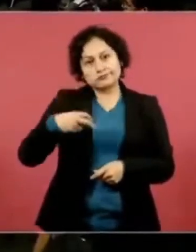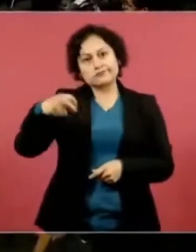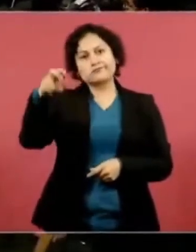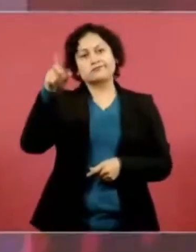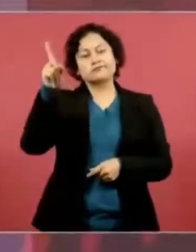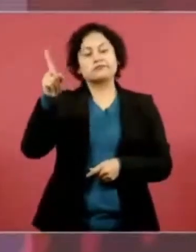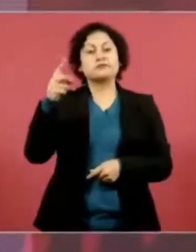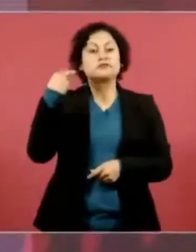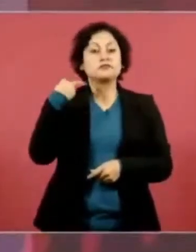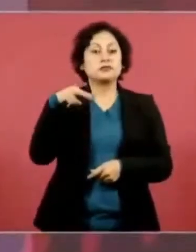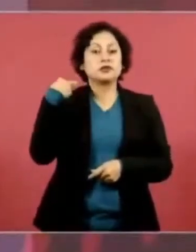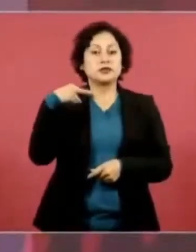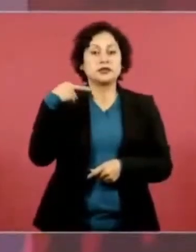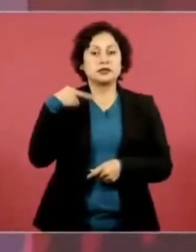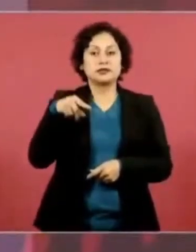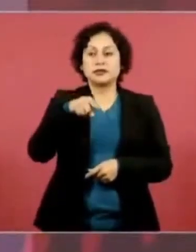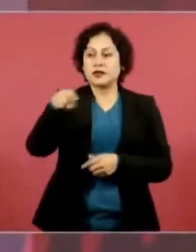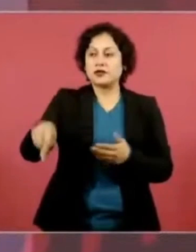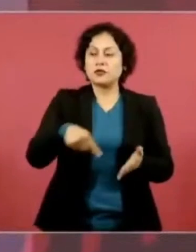Tantoyuca, me acuerdo,